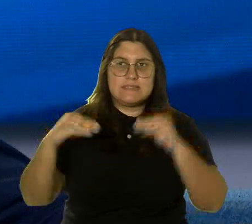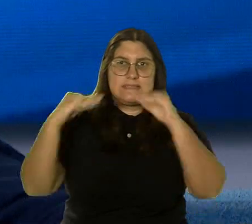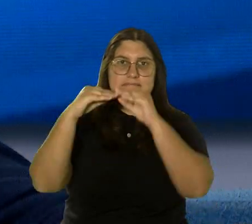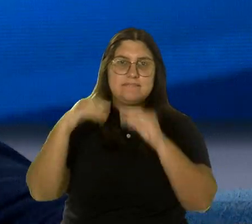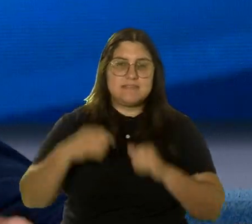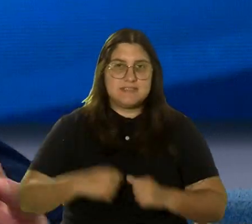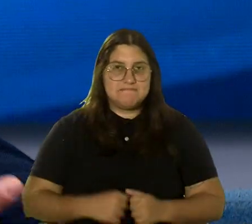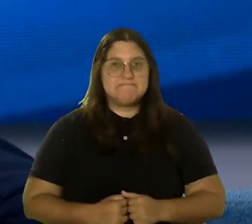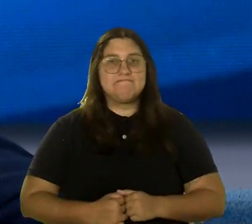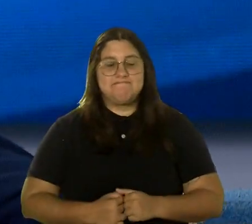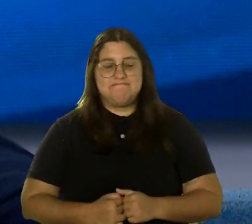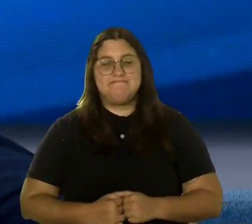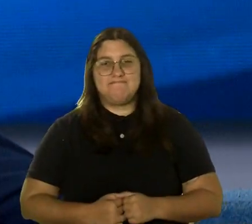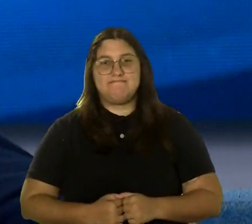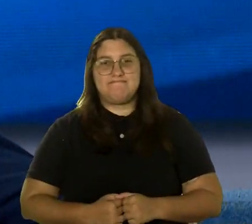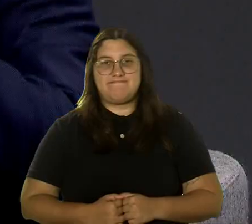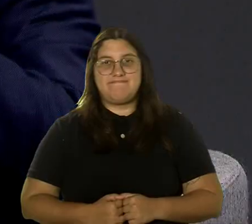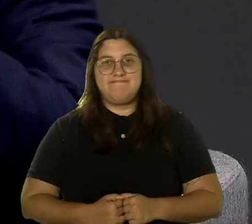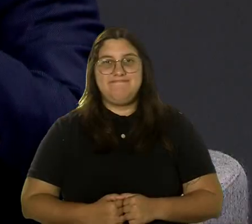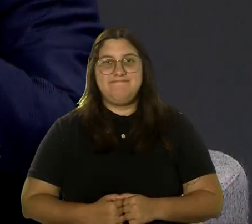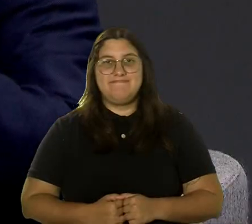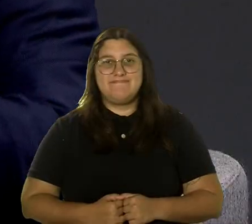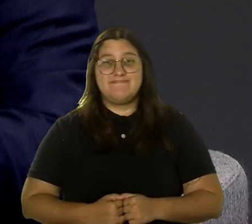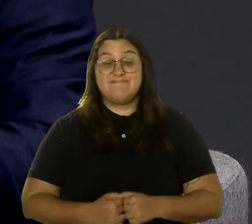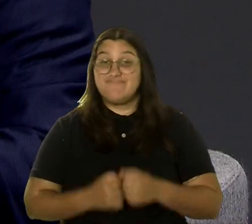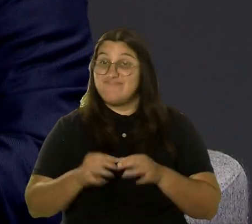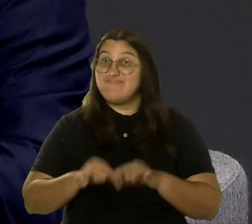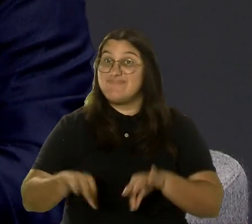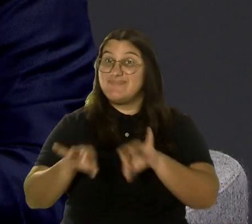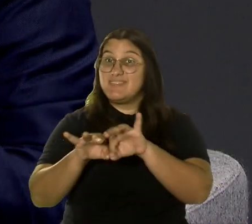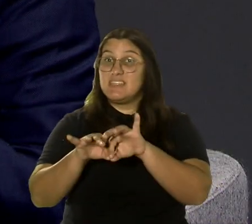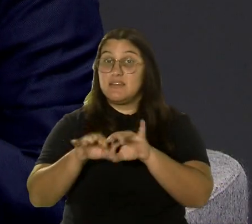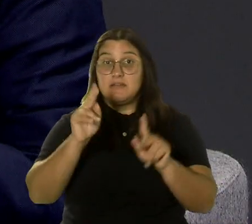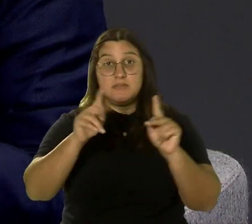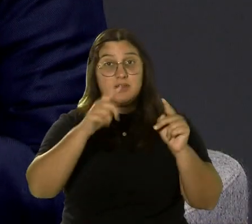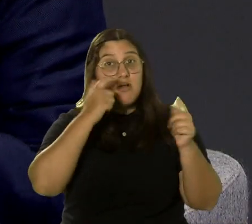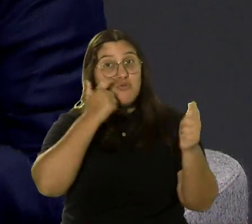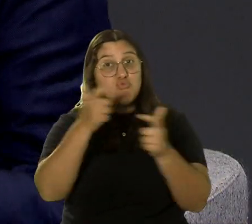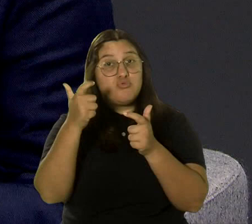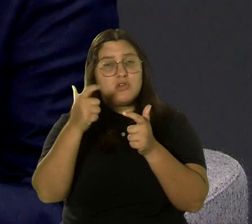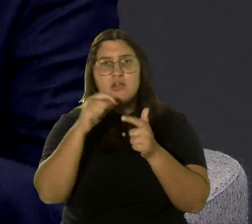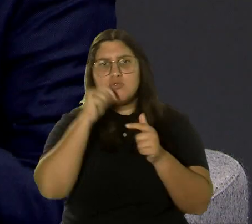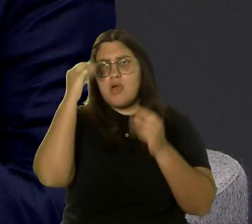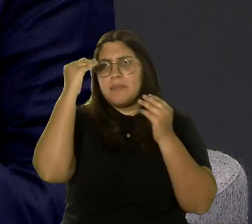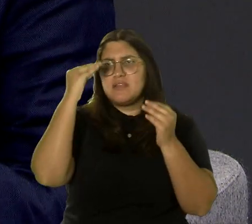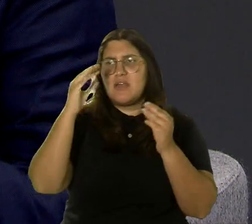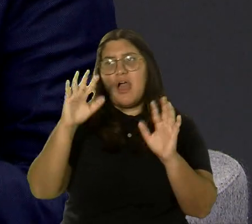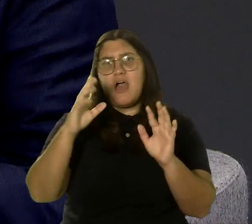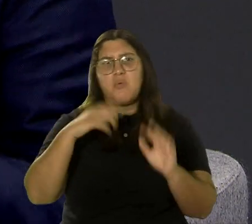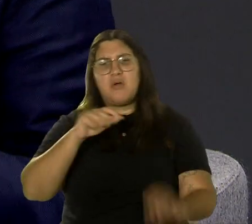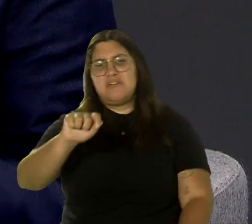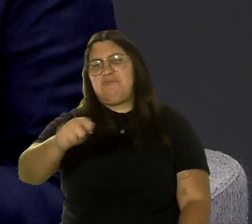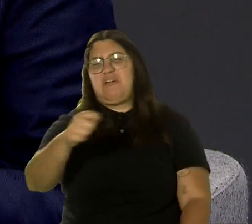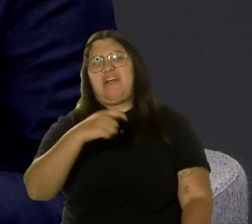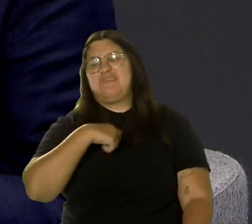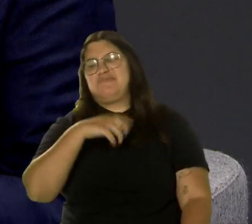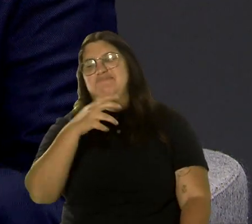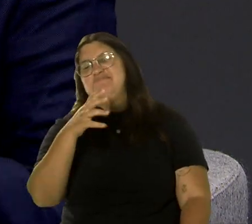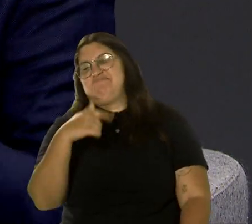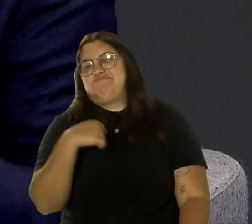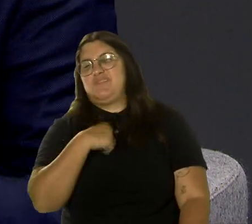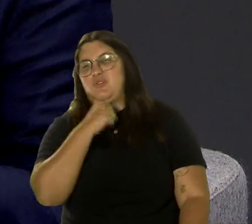próximo nivel. Es importante para las personas que están viendo este programa que no piensen, no, voy a cambiar de canal porque yo realmente